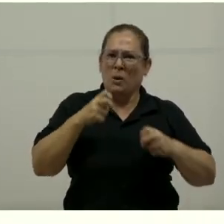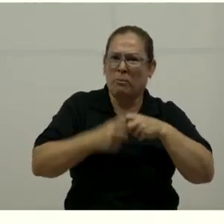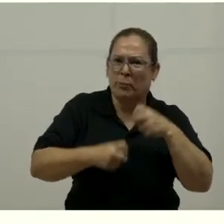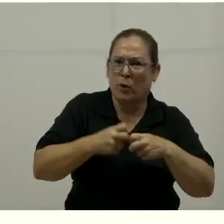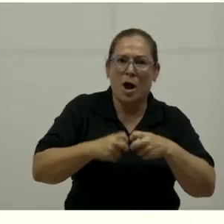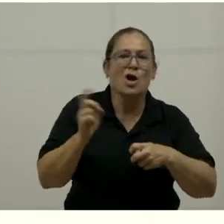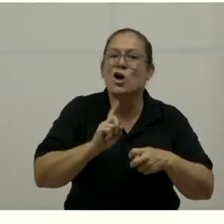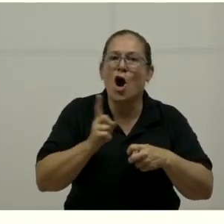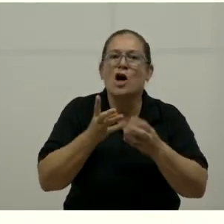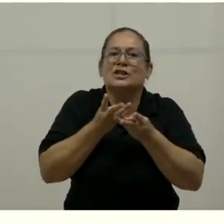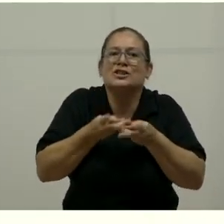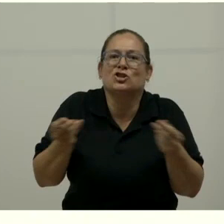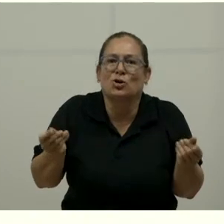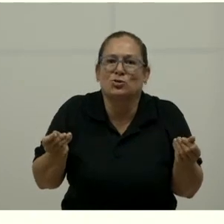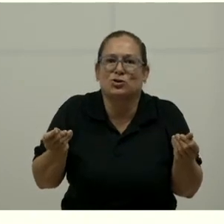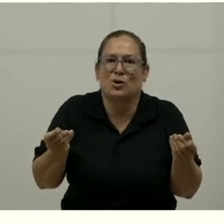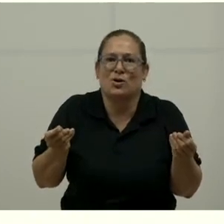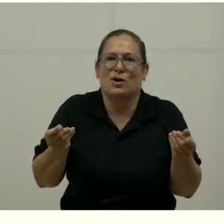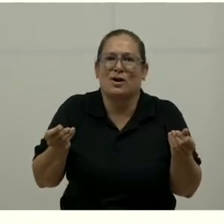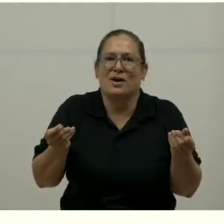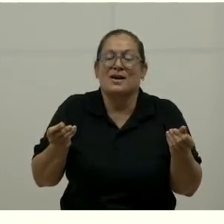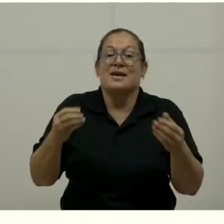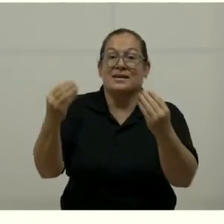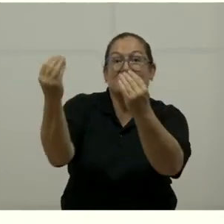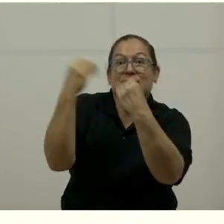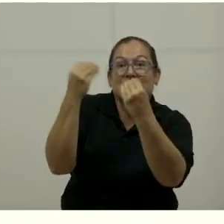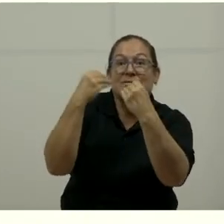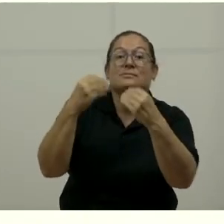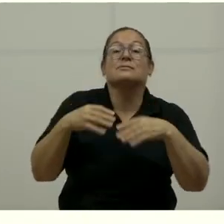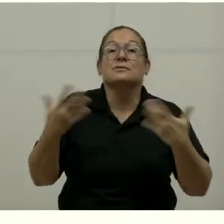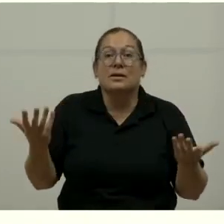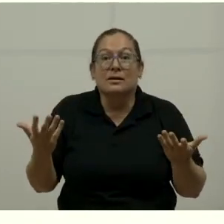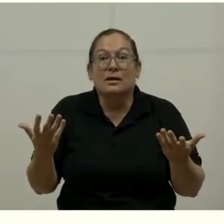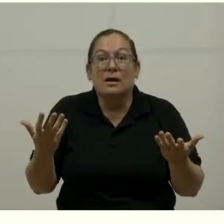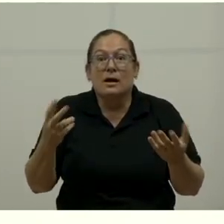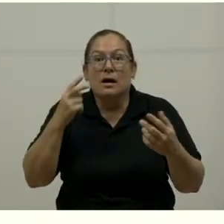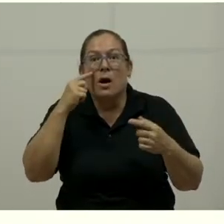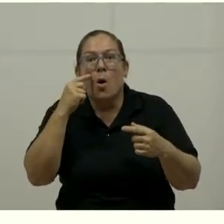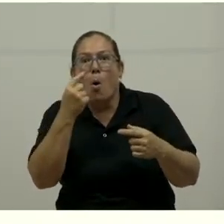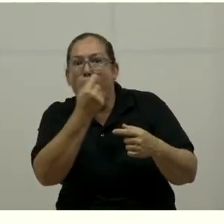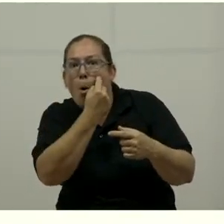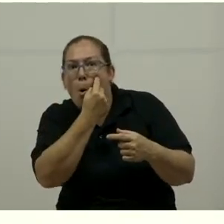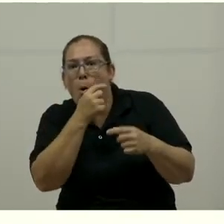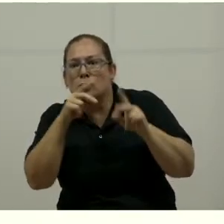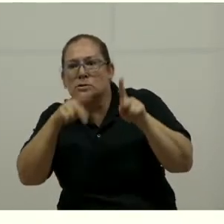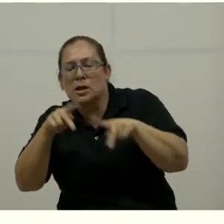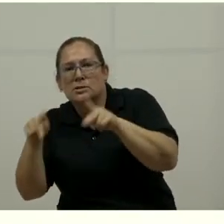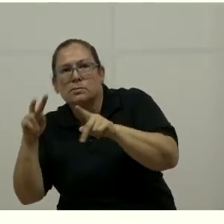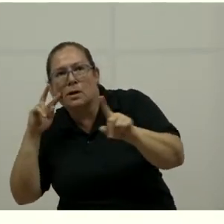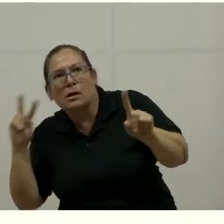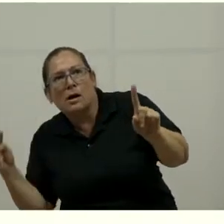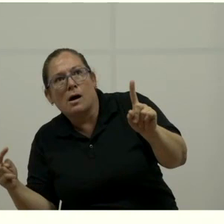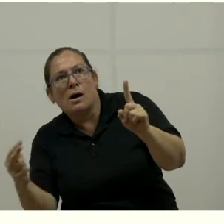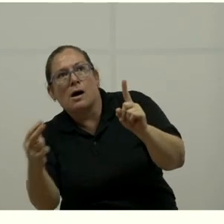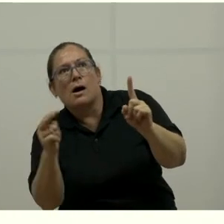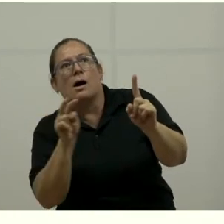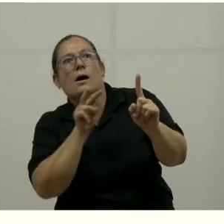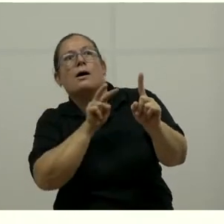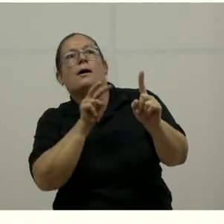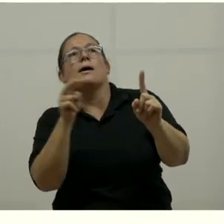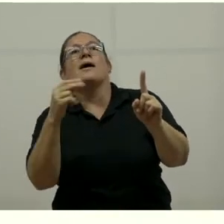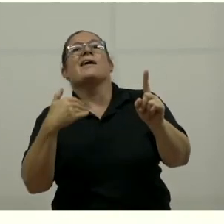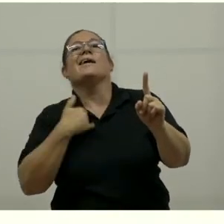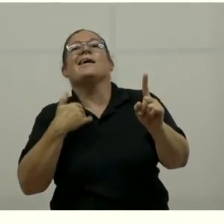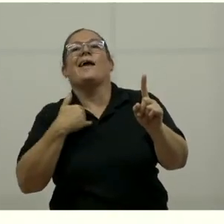la solución, casualmente. Y nos enseña a ver lo nuestro con los ojos del ajeno. Para poder apreciar nosotros lo que tenemos realmente